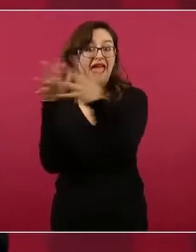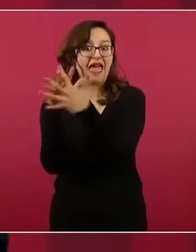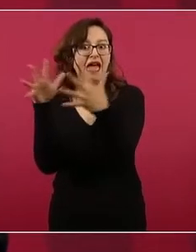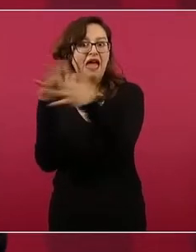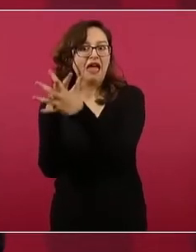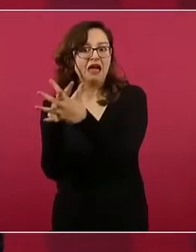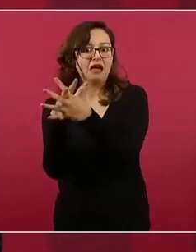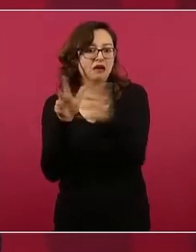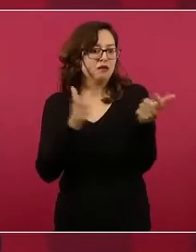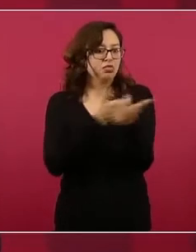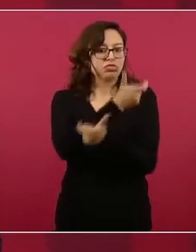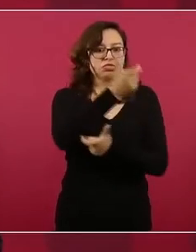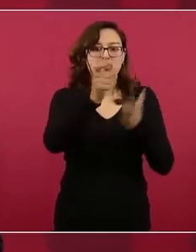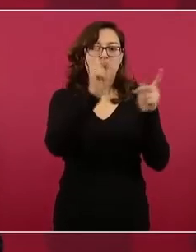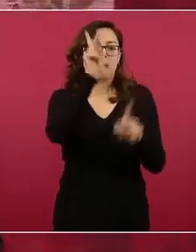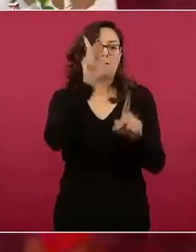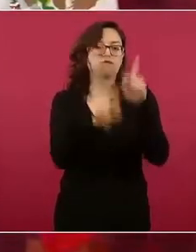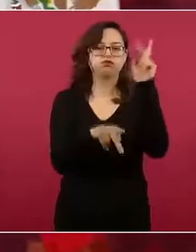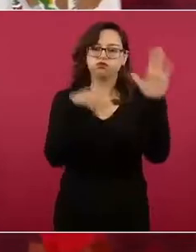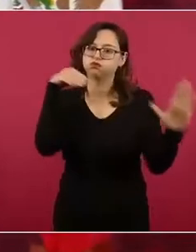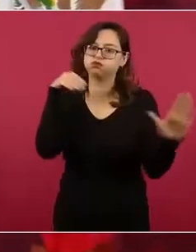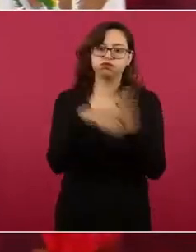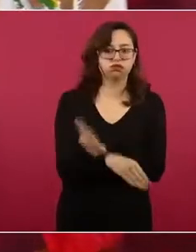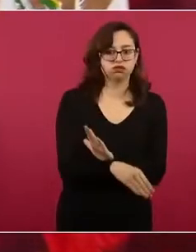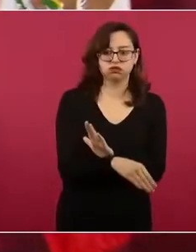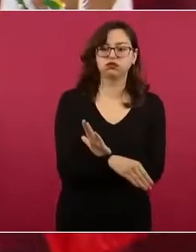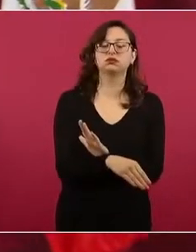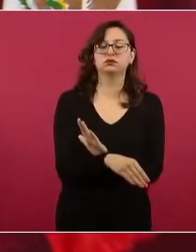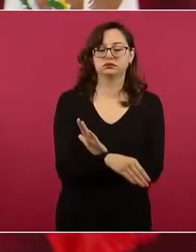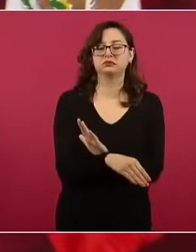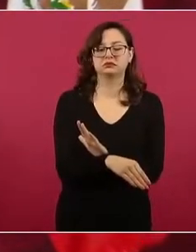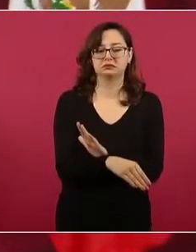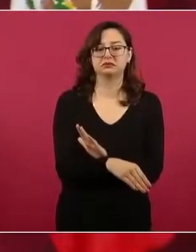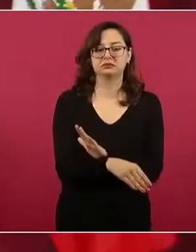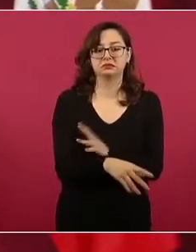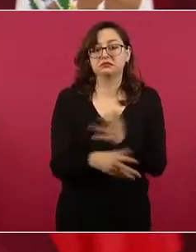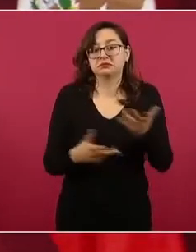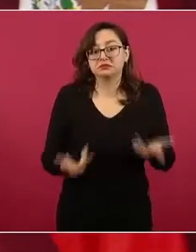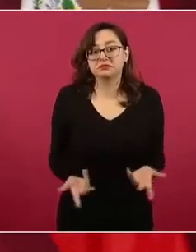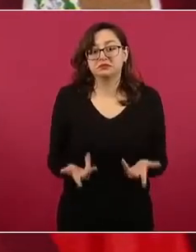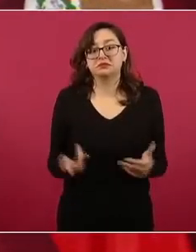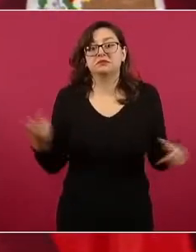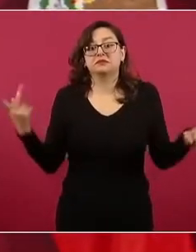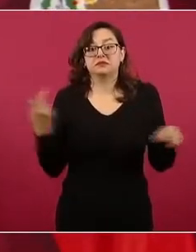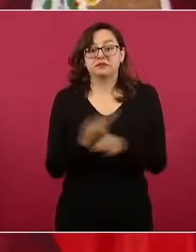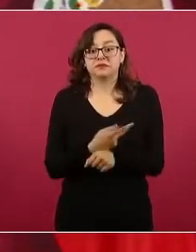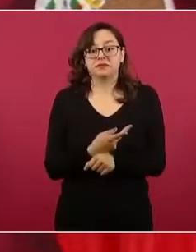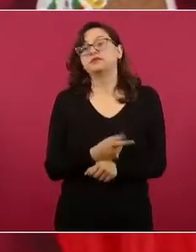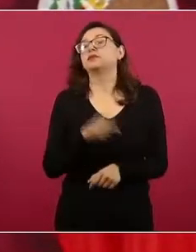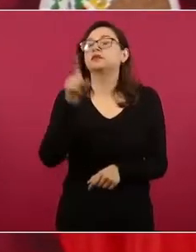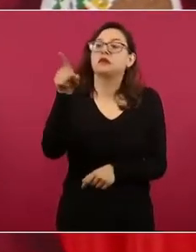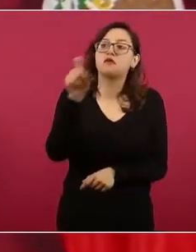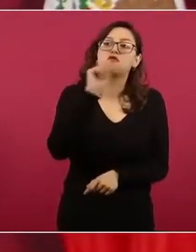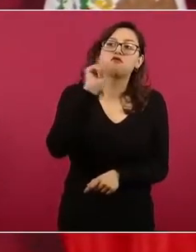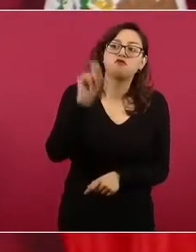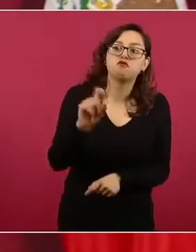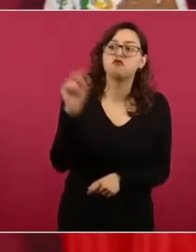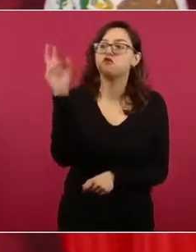pues lo que sucede en Ucrania o en Rusia